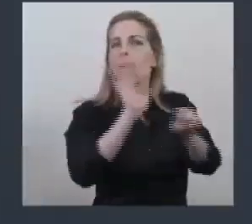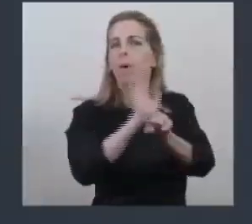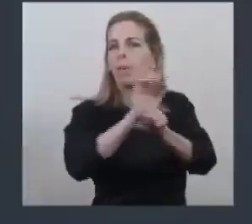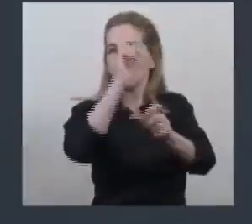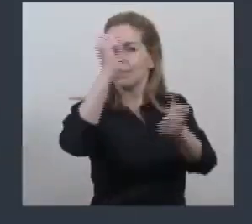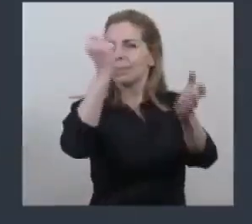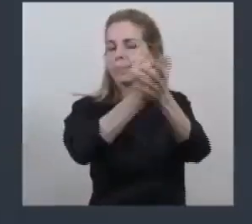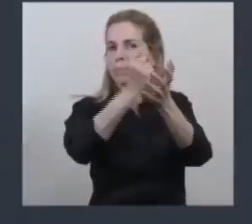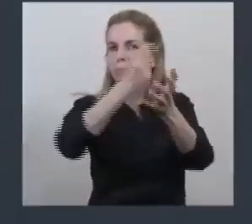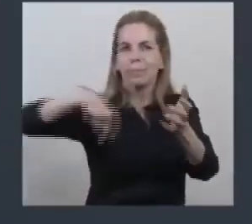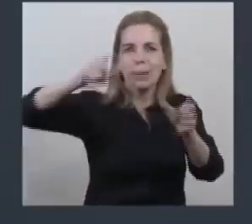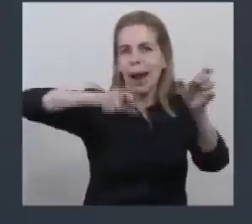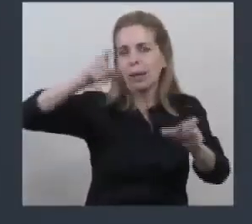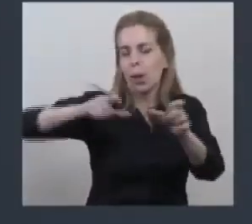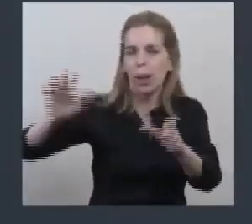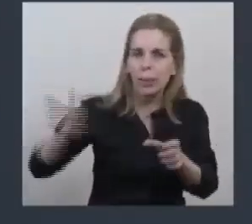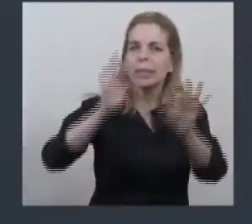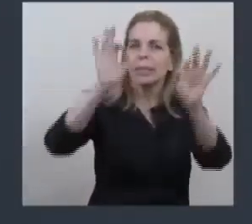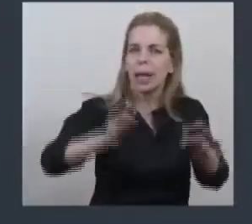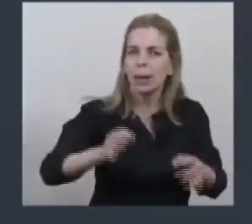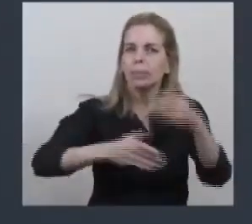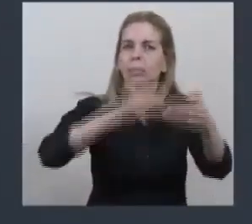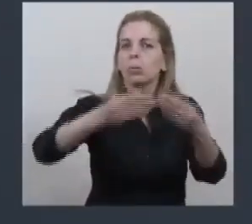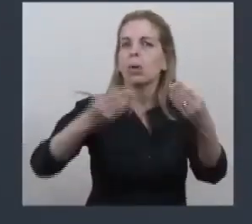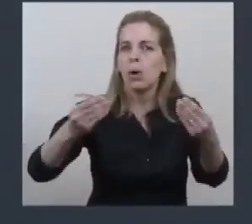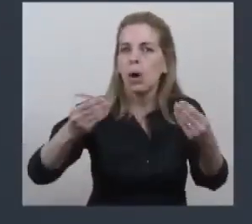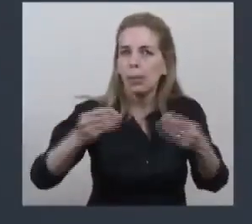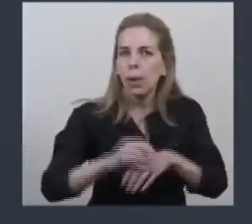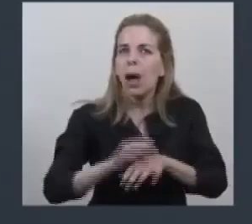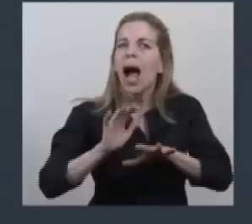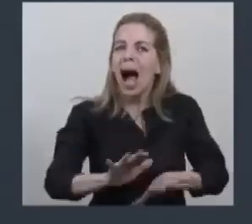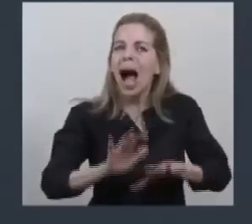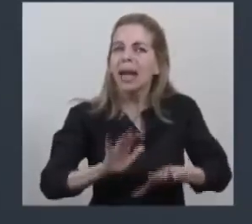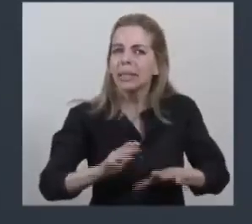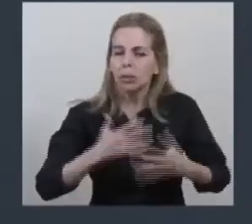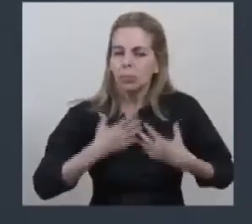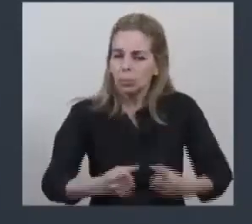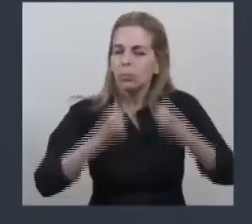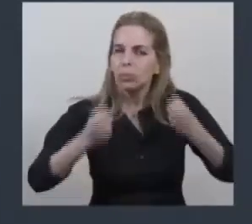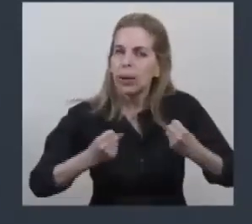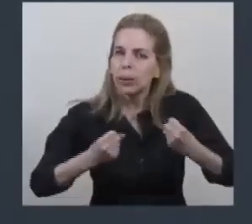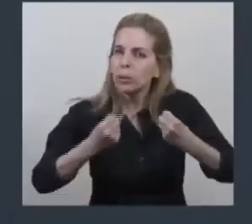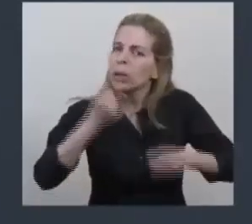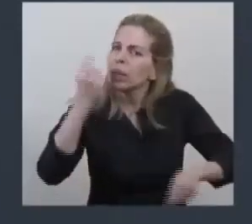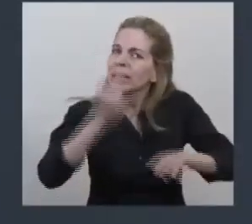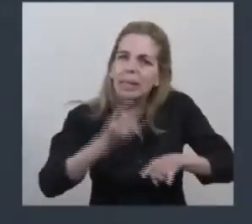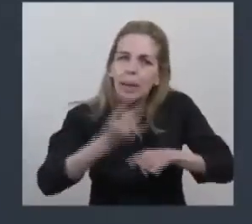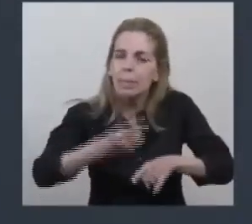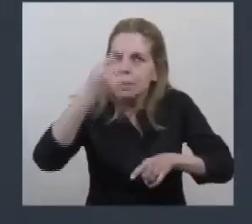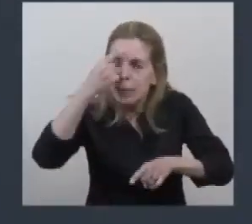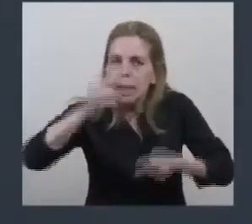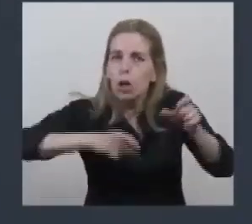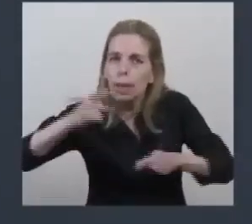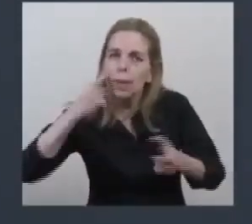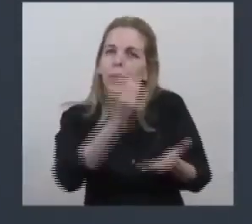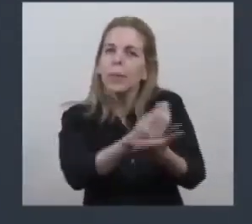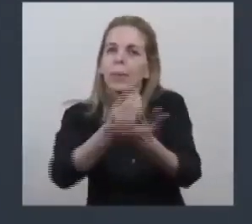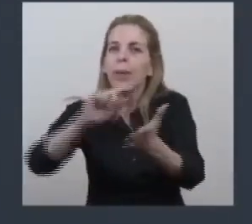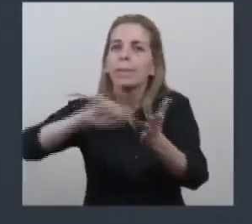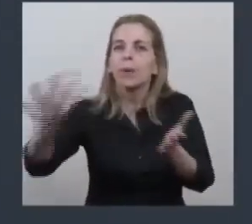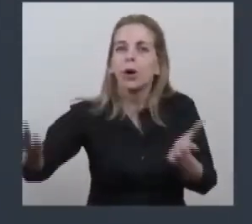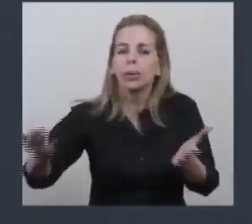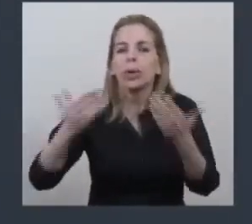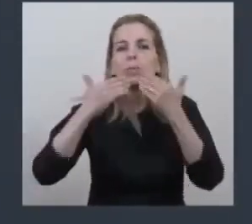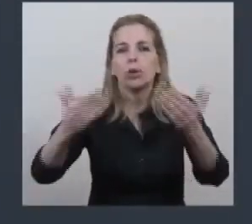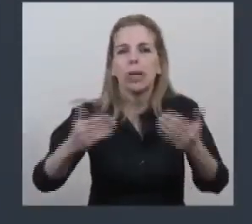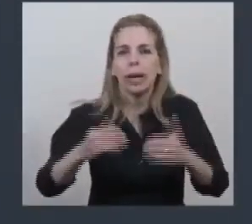manda para donde tenemos que avanzar. Así, dando todo lo que hay que dar por los y las bonaerenses, por los y las argentinas.